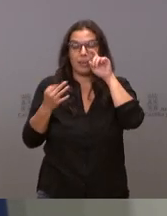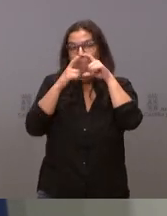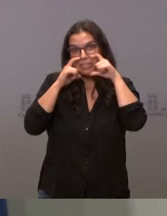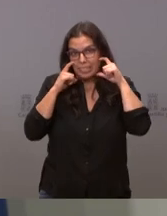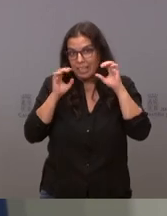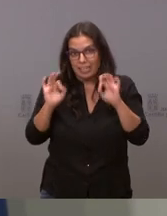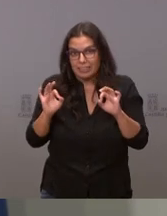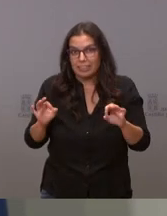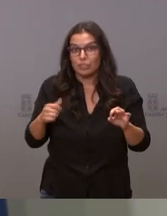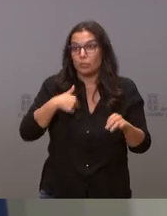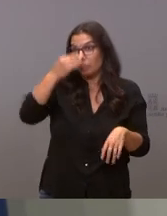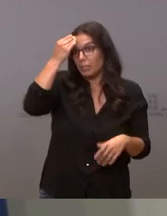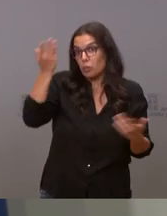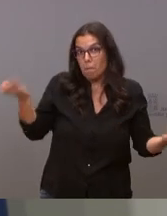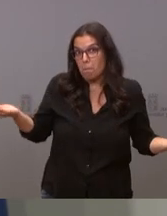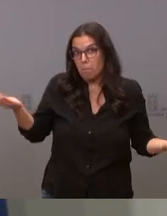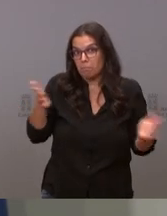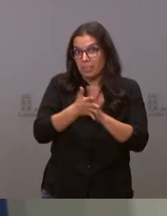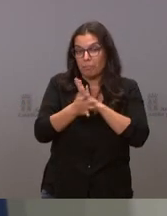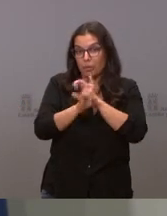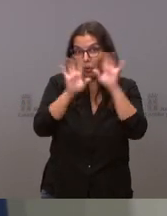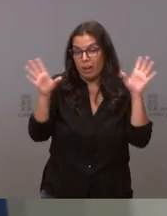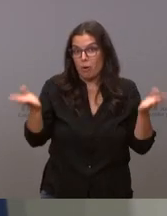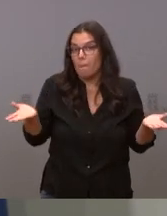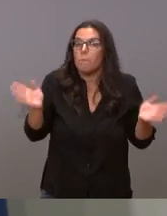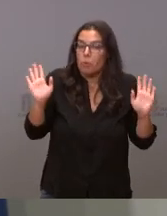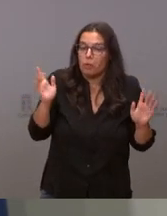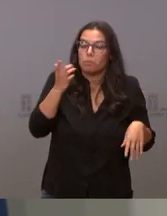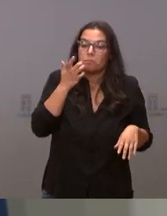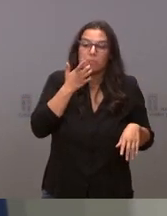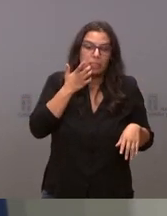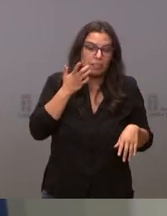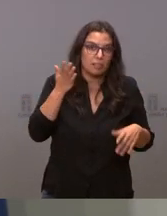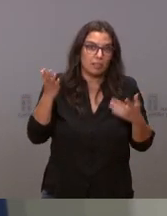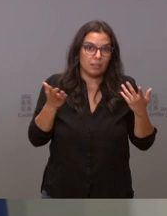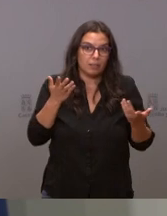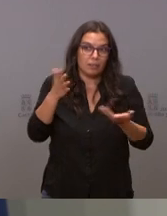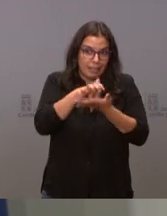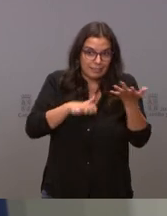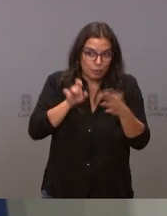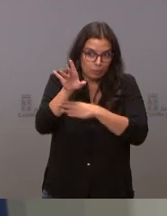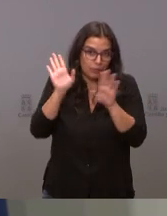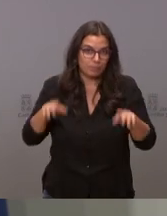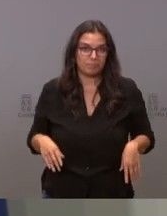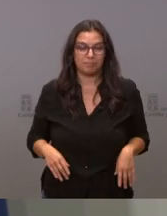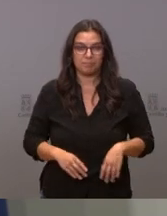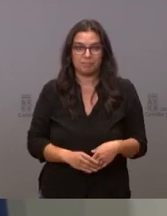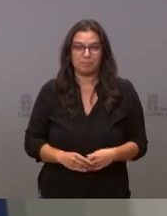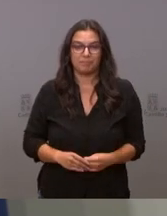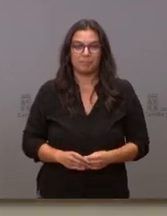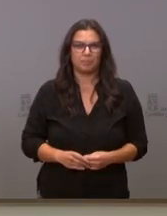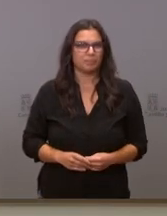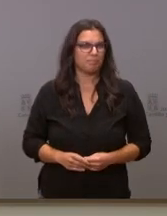creo que es bastante claro el asunto pero bueno quiero decir que lo pasaremos por escrito claro pero eso